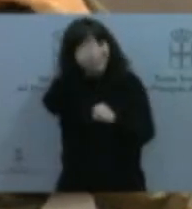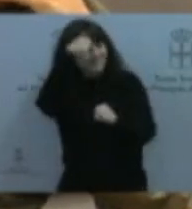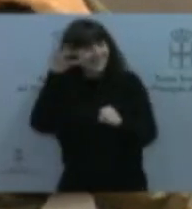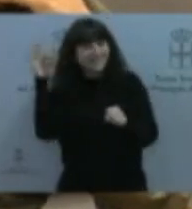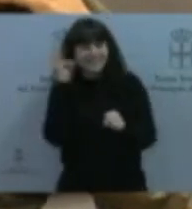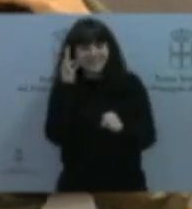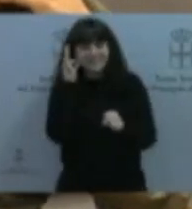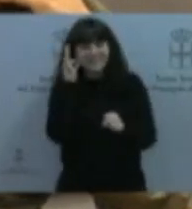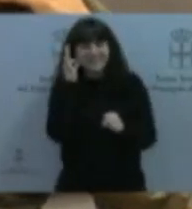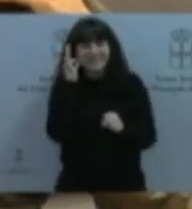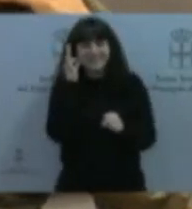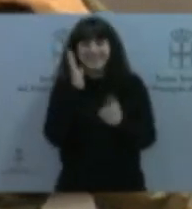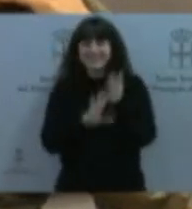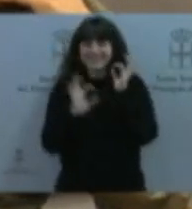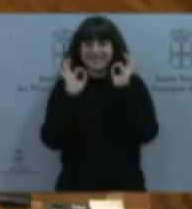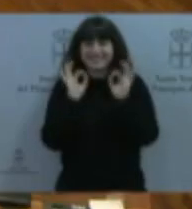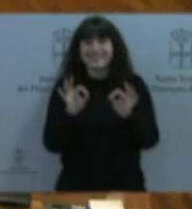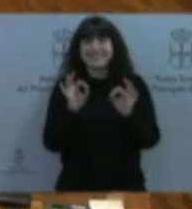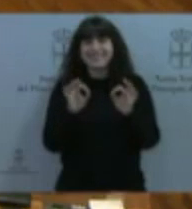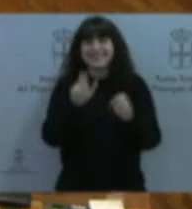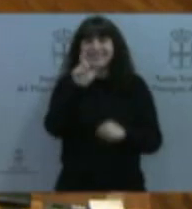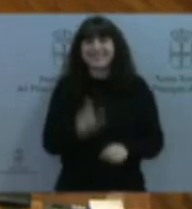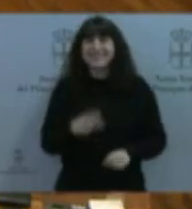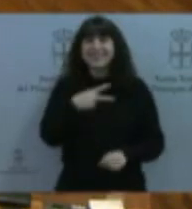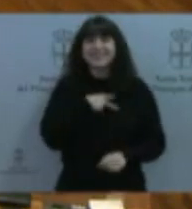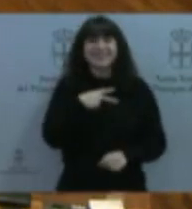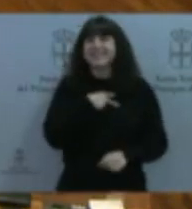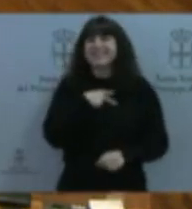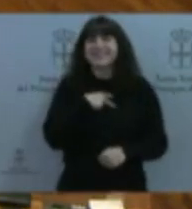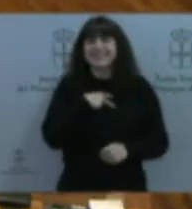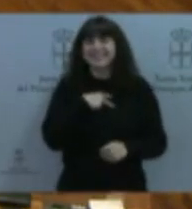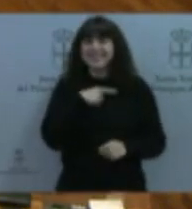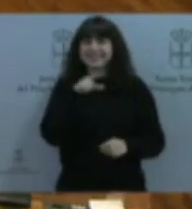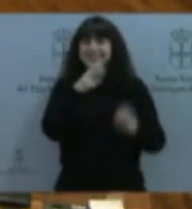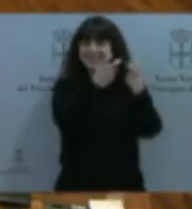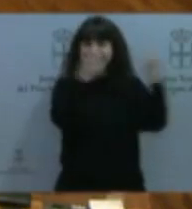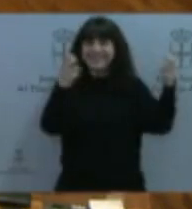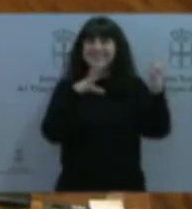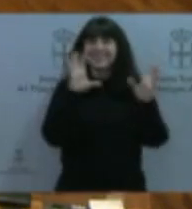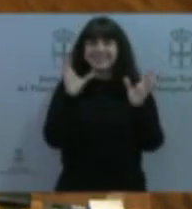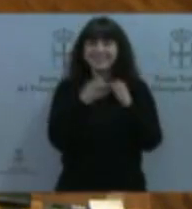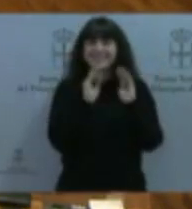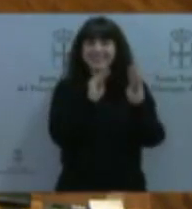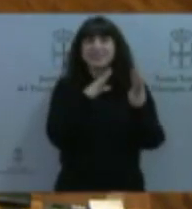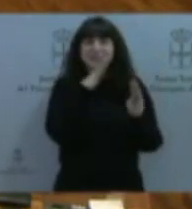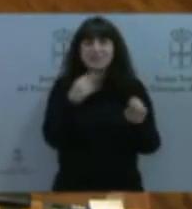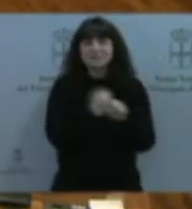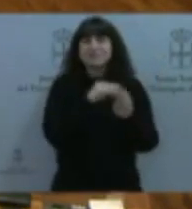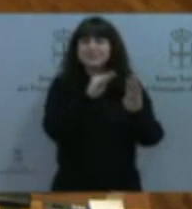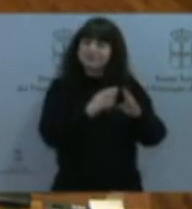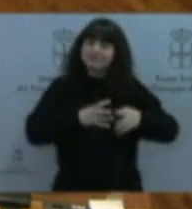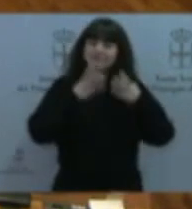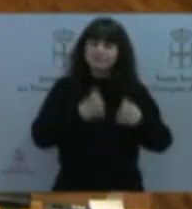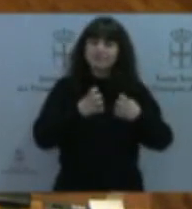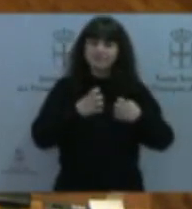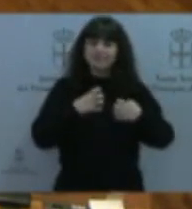letrado mayor de la Cámara, a todo su equipo, por su diligencia en el trabajo, por su implicación y por su amor a la institución, que